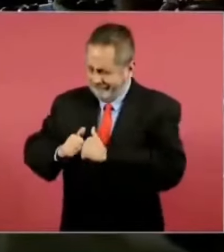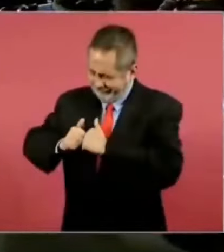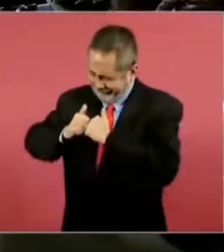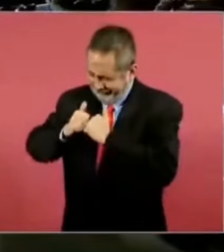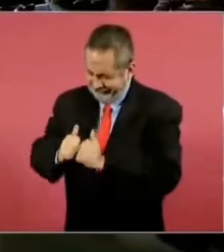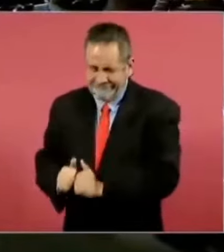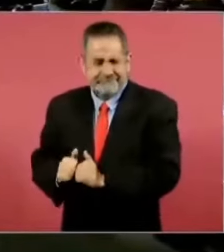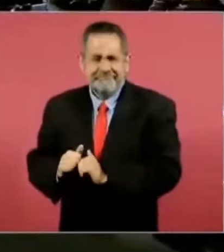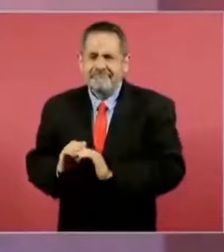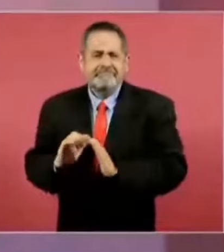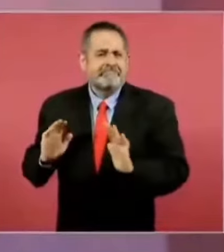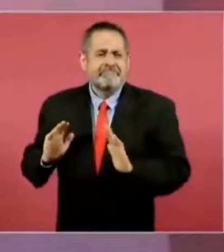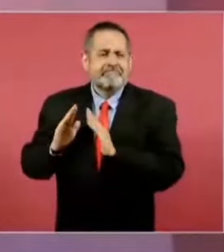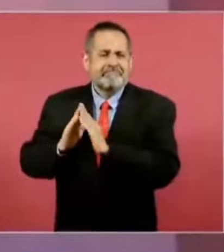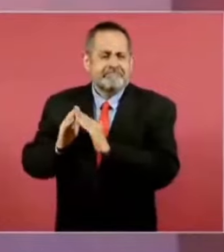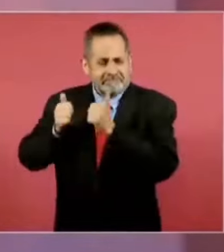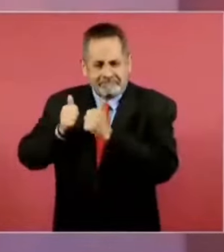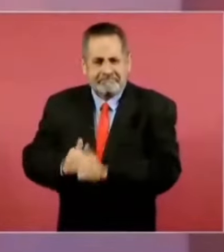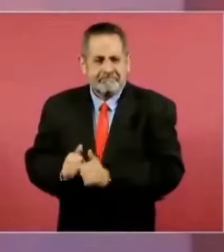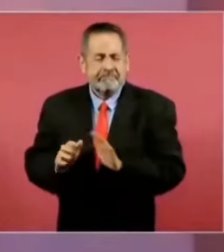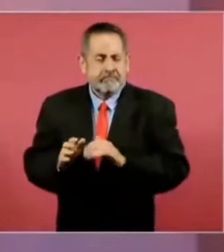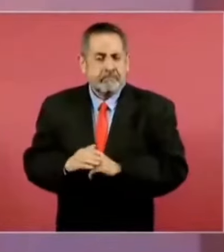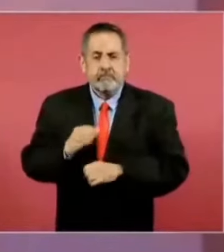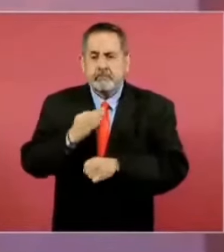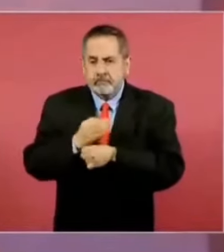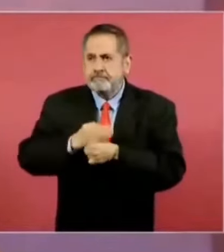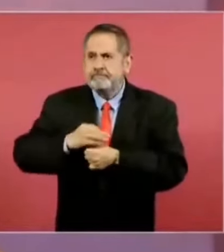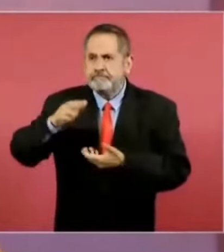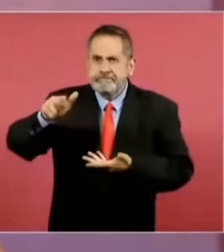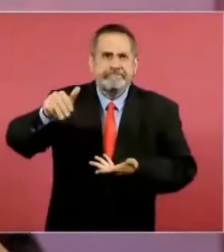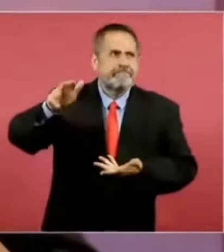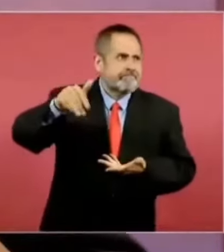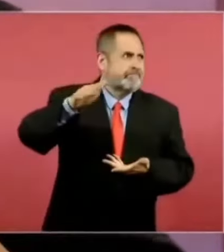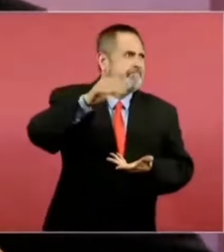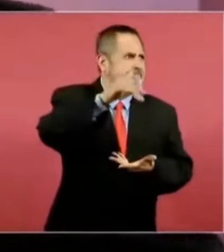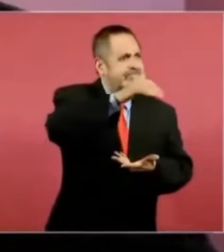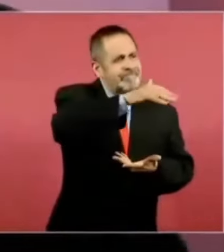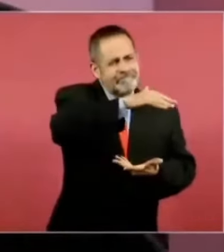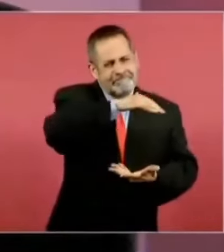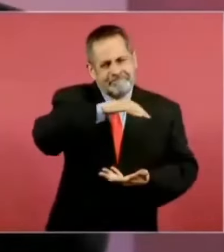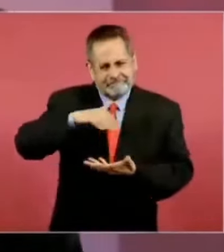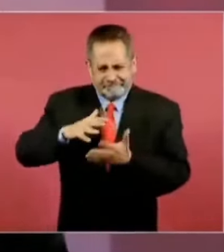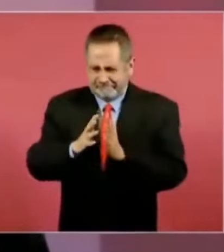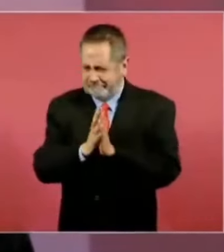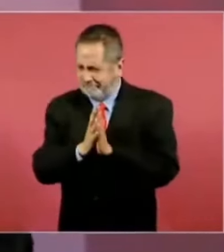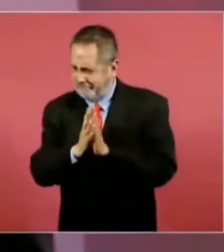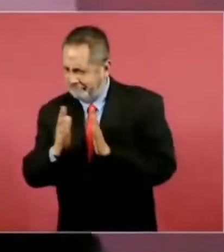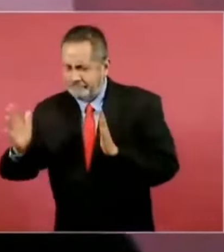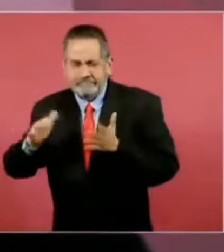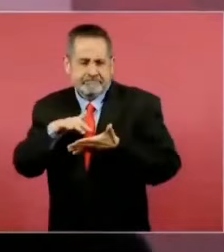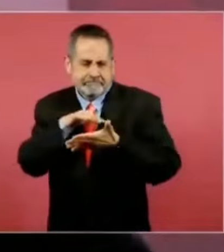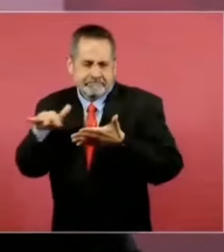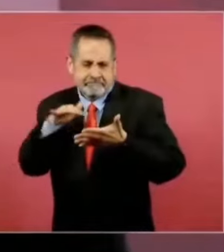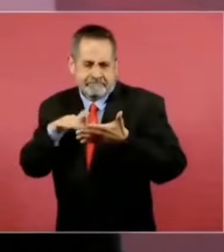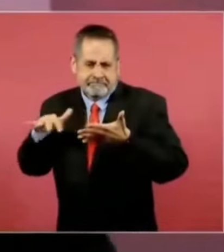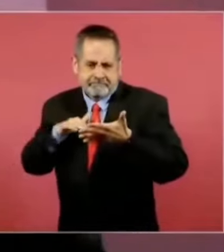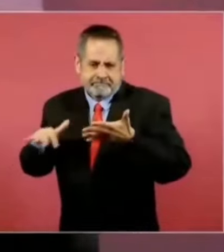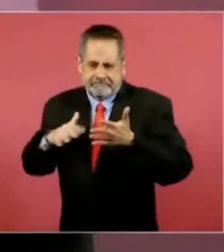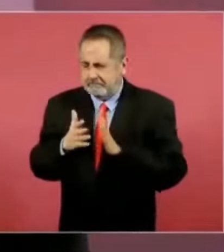estos tiempos estoy ya reuniendo los textos que necesito para